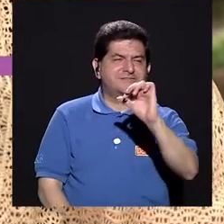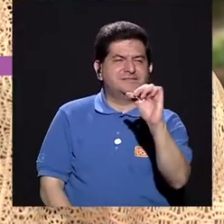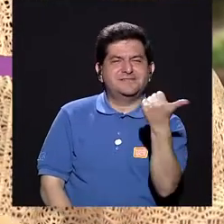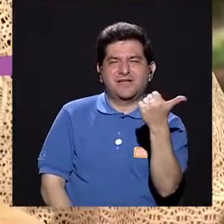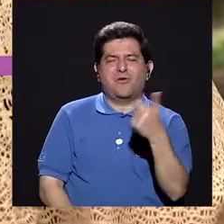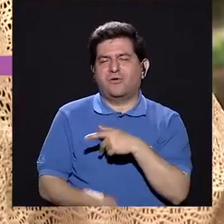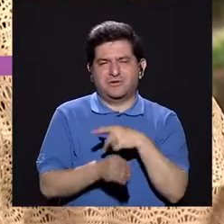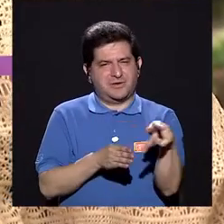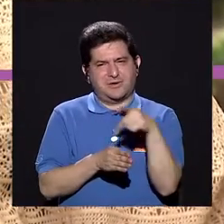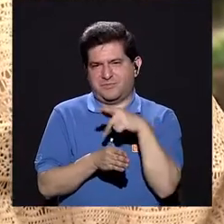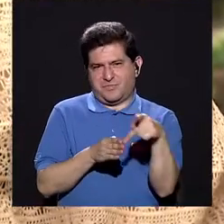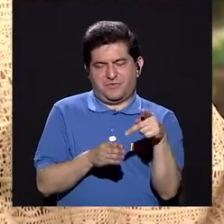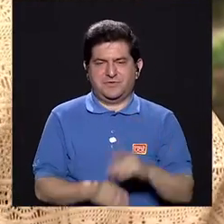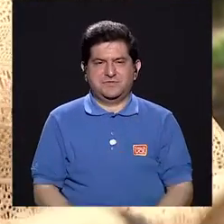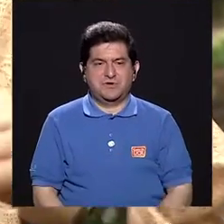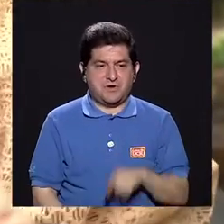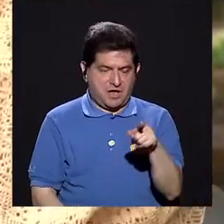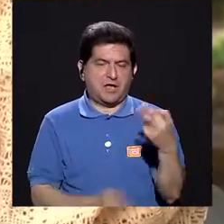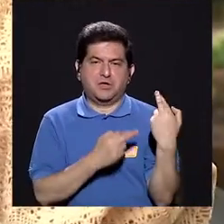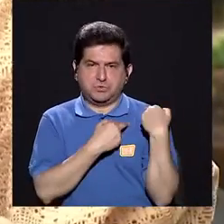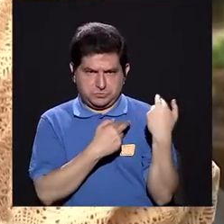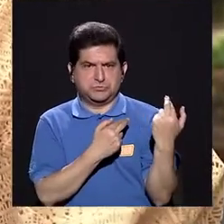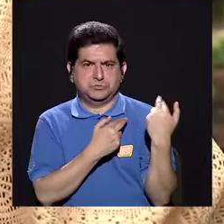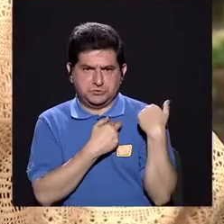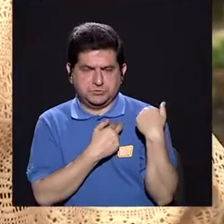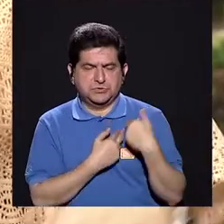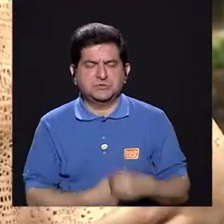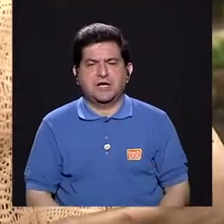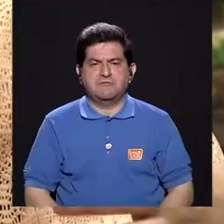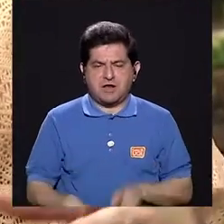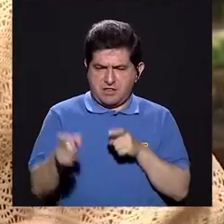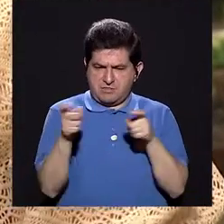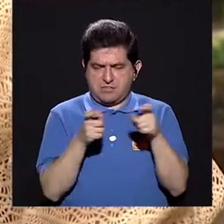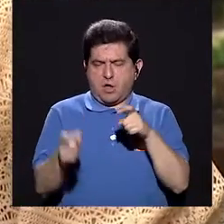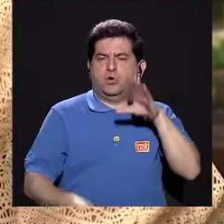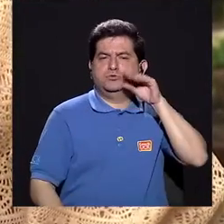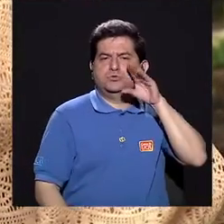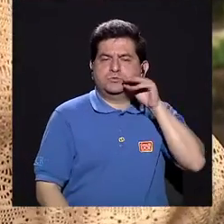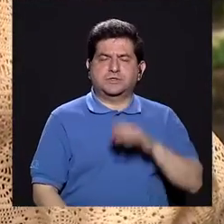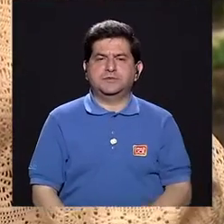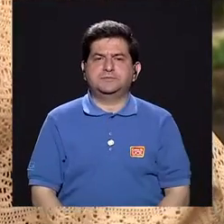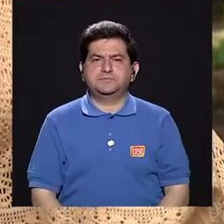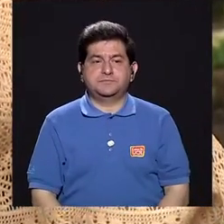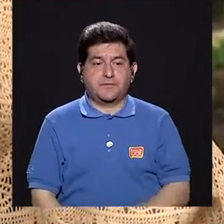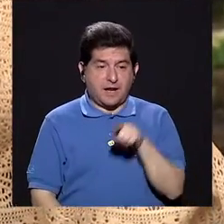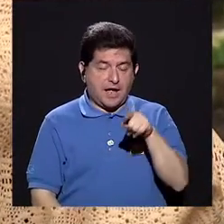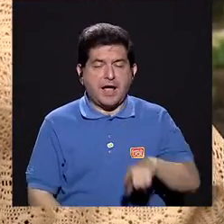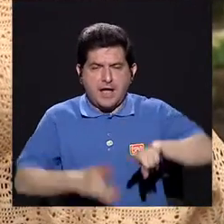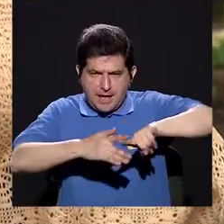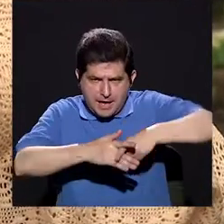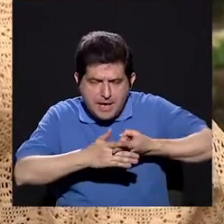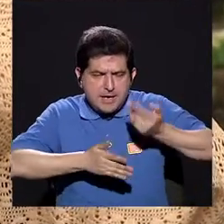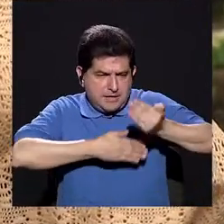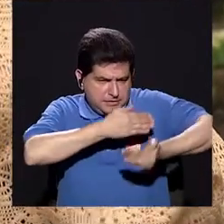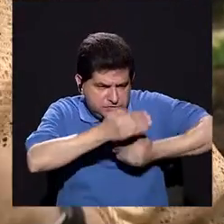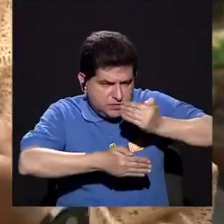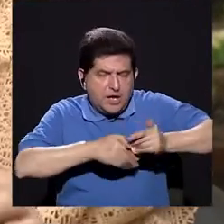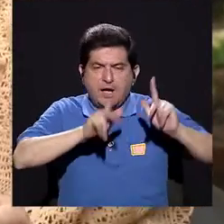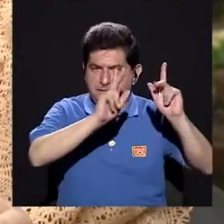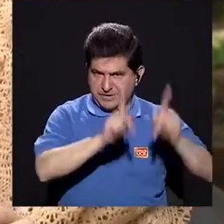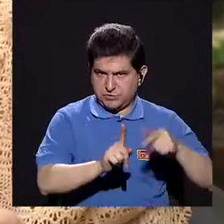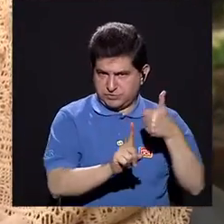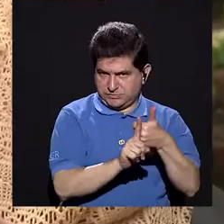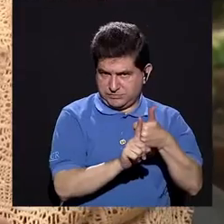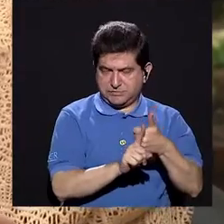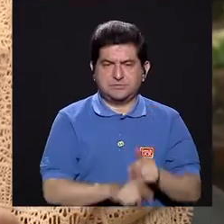profesión son los que se encargan de los perros, de manejar los perros. Se les da una inducción a la